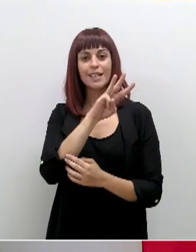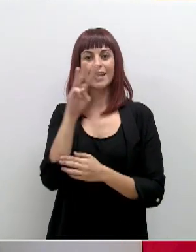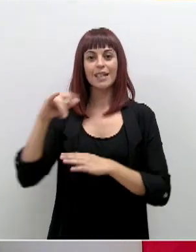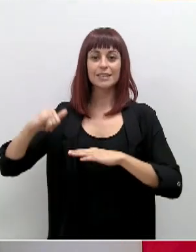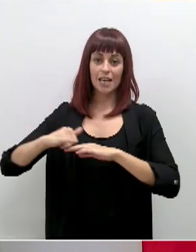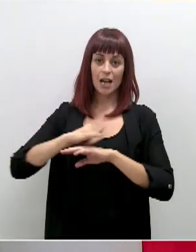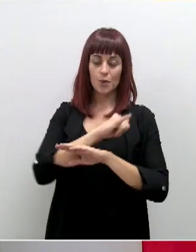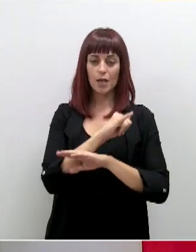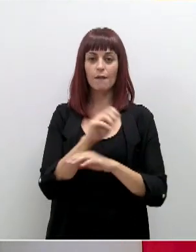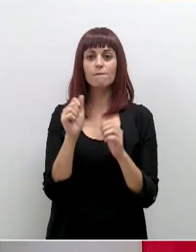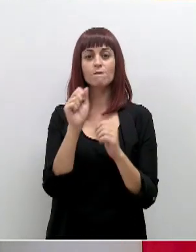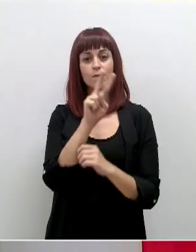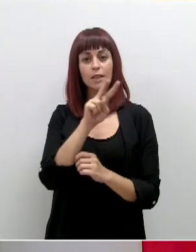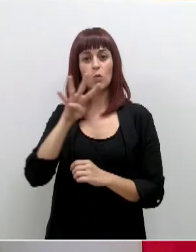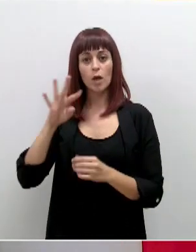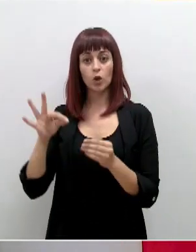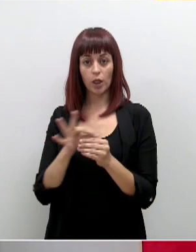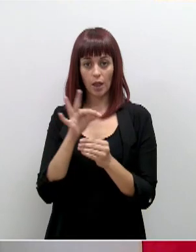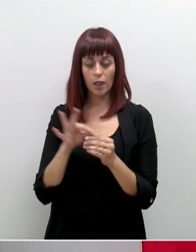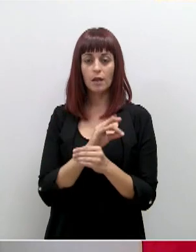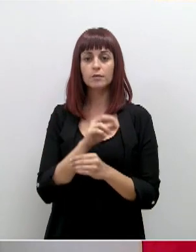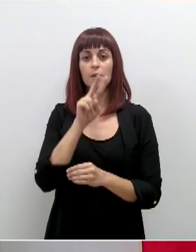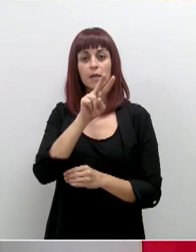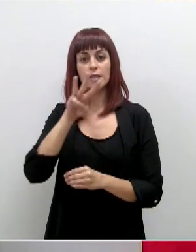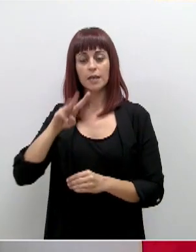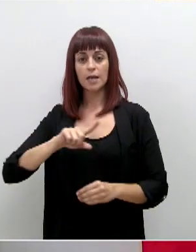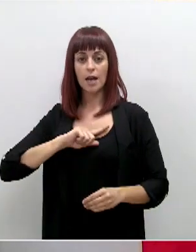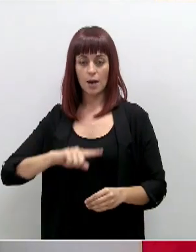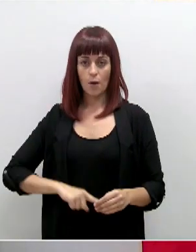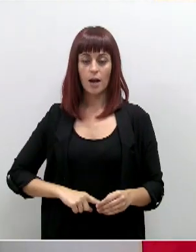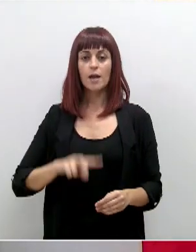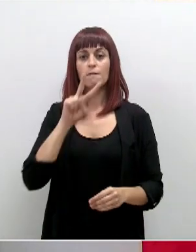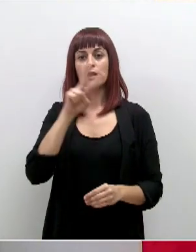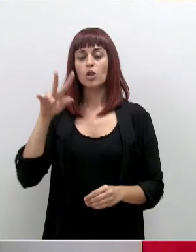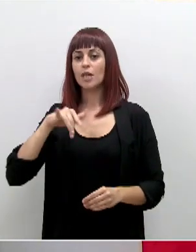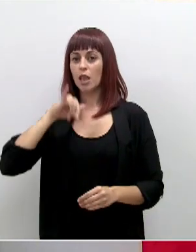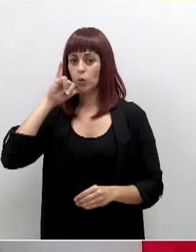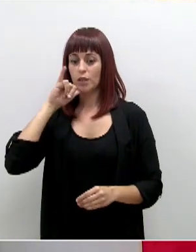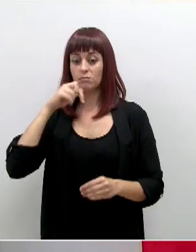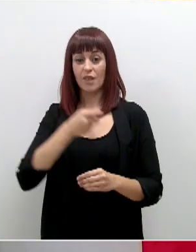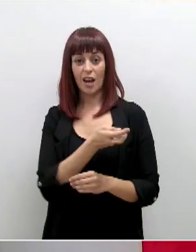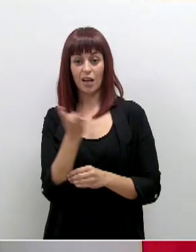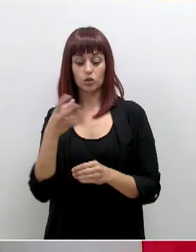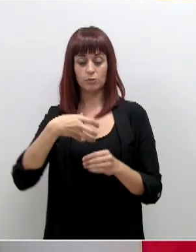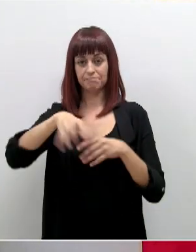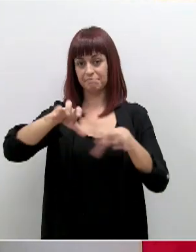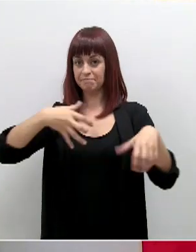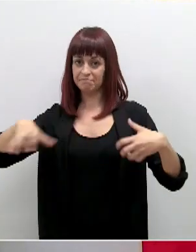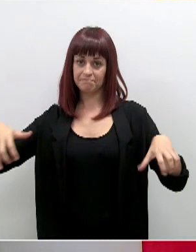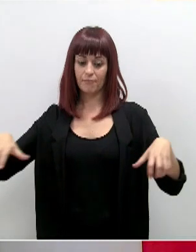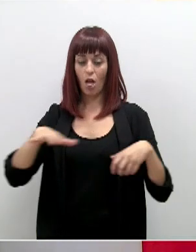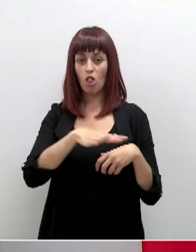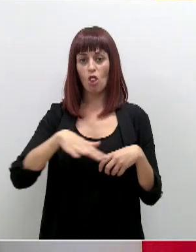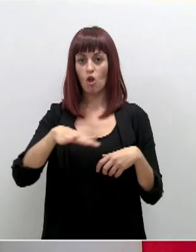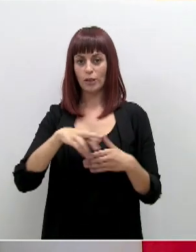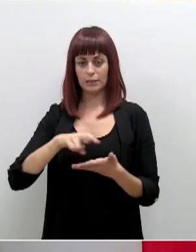San Javier, 24 a Cieza, 23 a Caravaca y 22 a Ceutí. El resto están repartidos entre diferentes localidades y